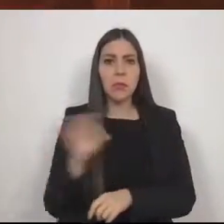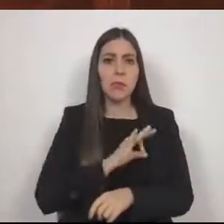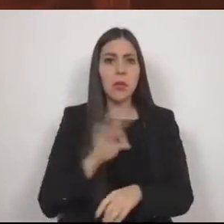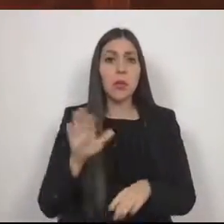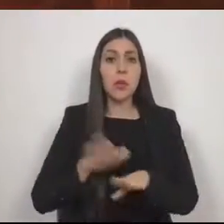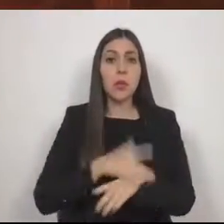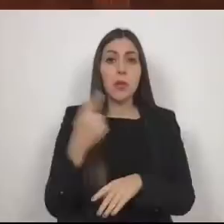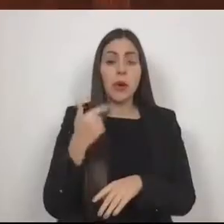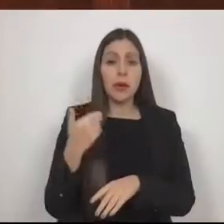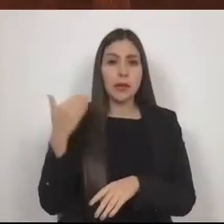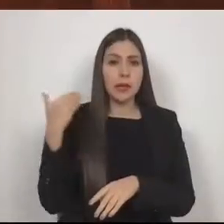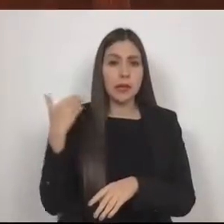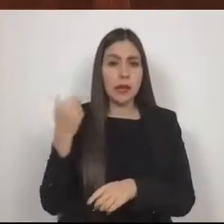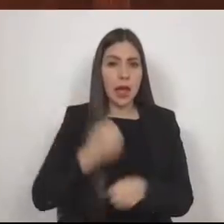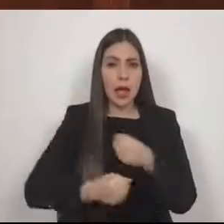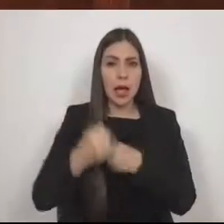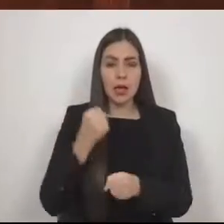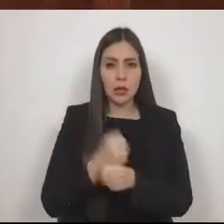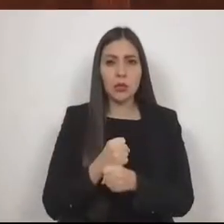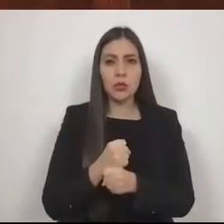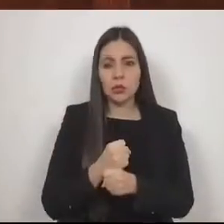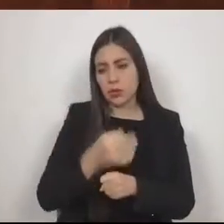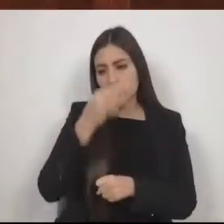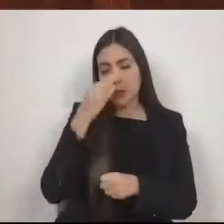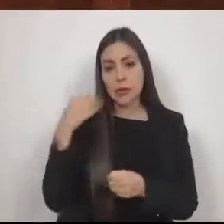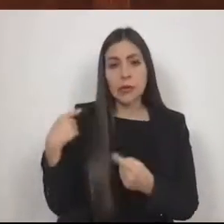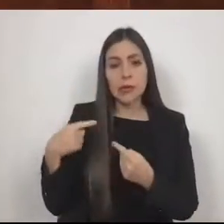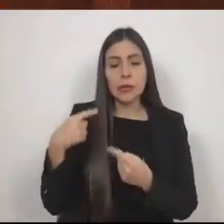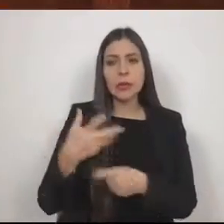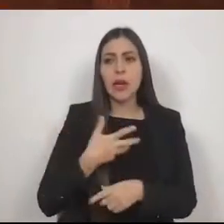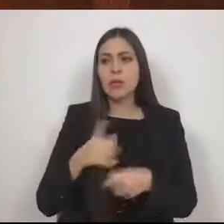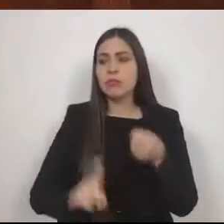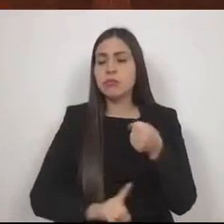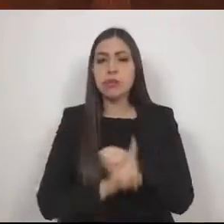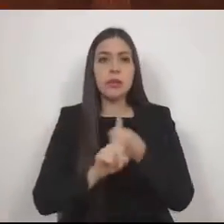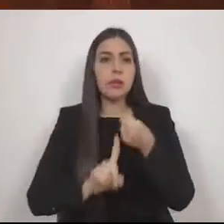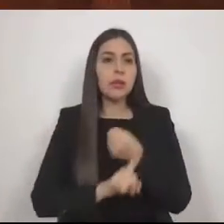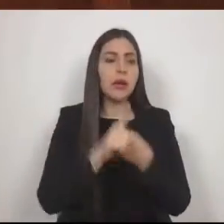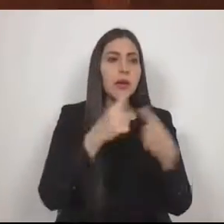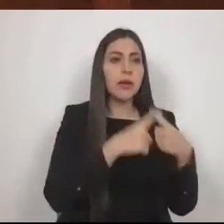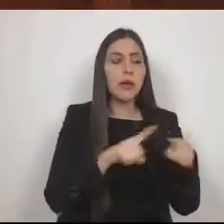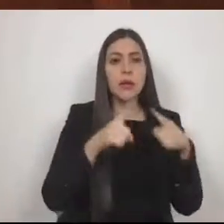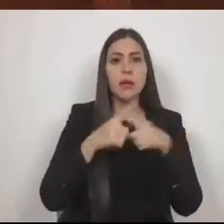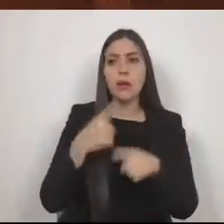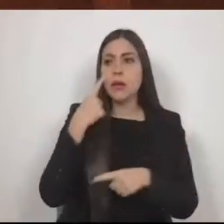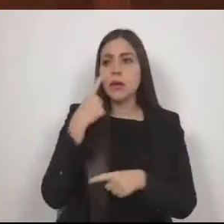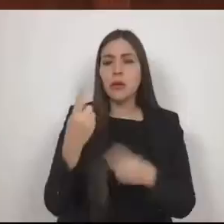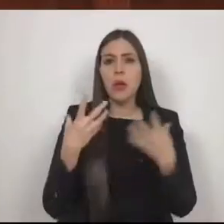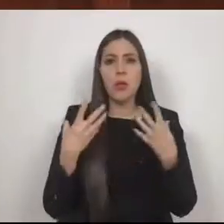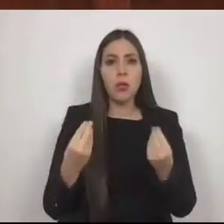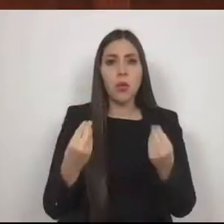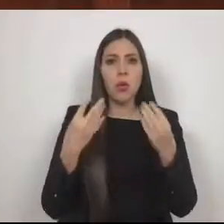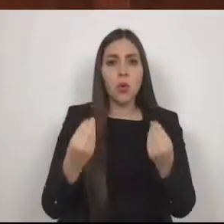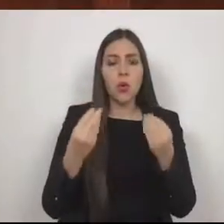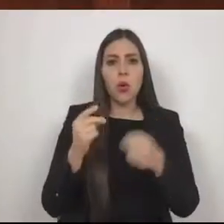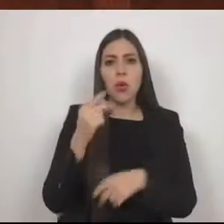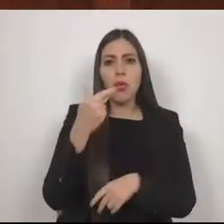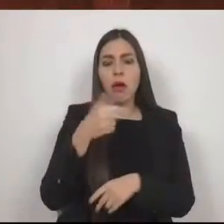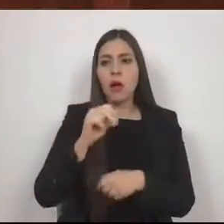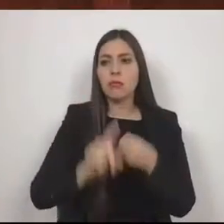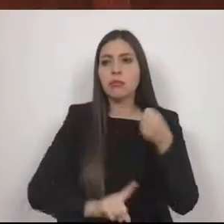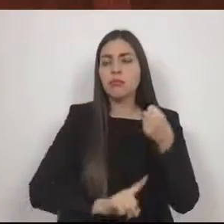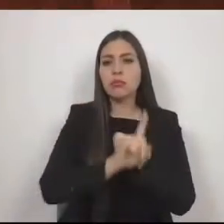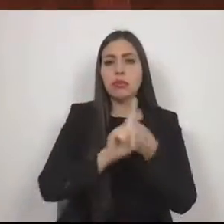recientes se ha presentado diversas afectaciones que han cobrado cuantiosos daños materiales, así como la